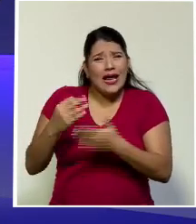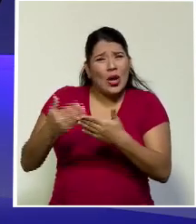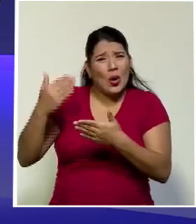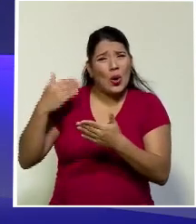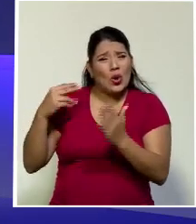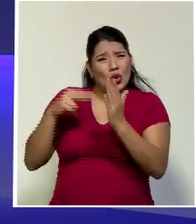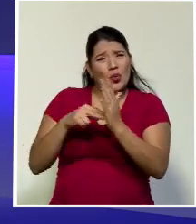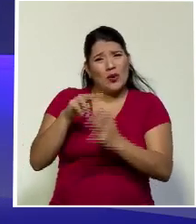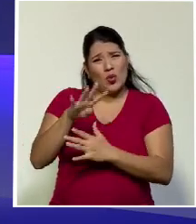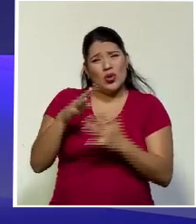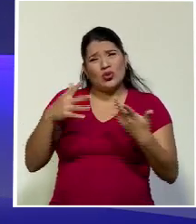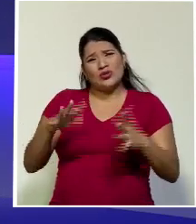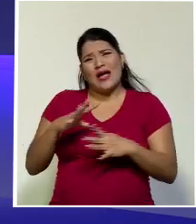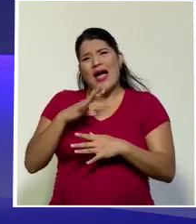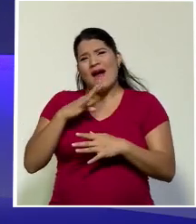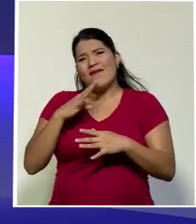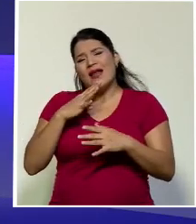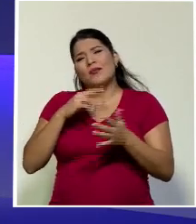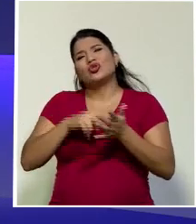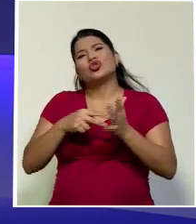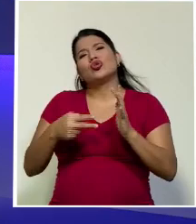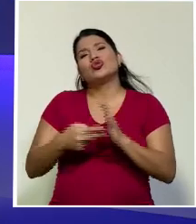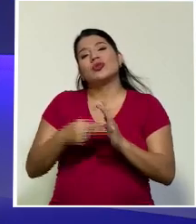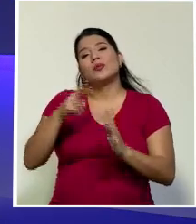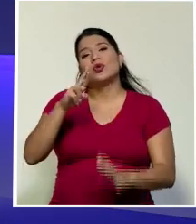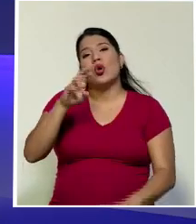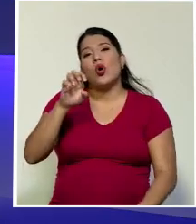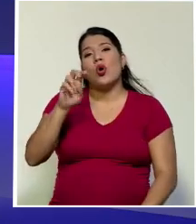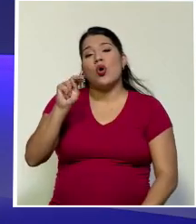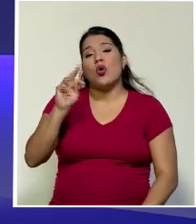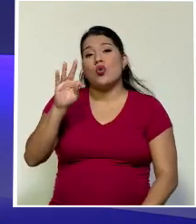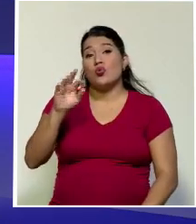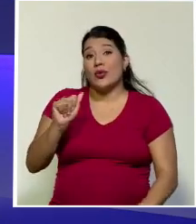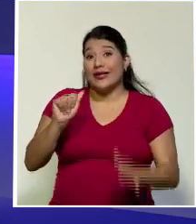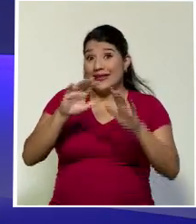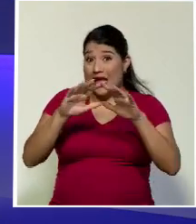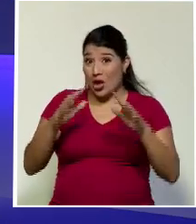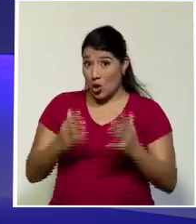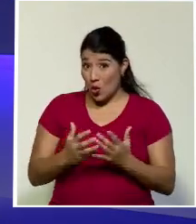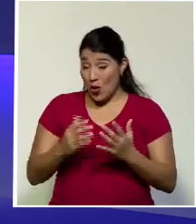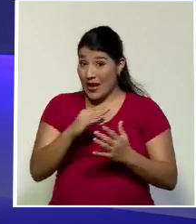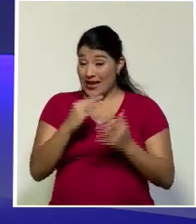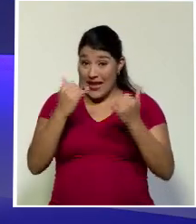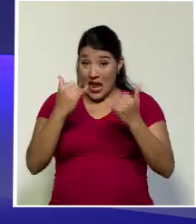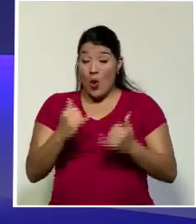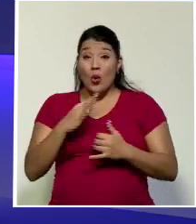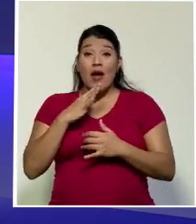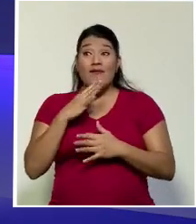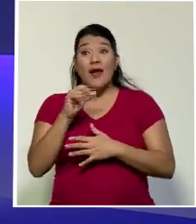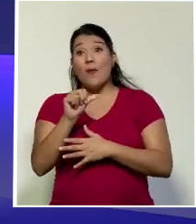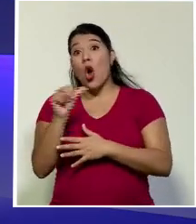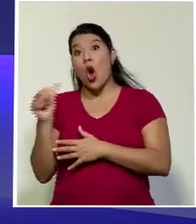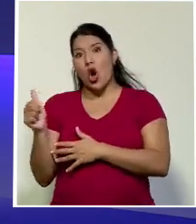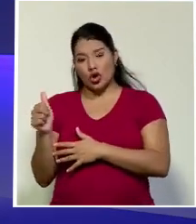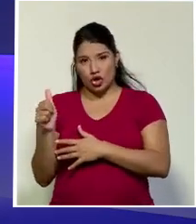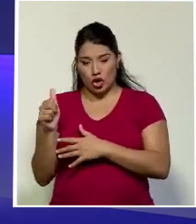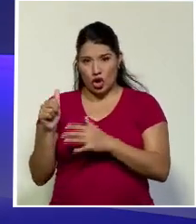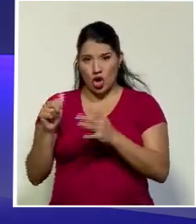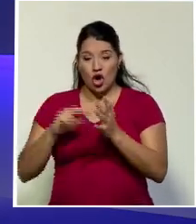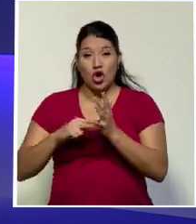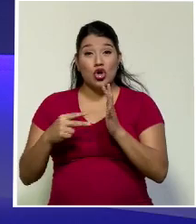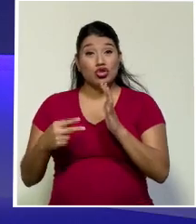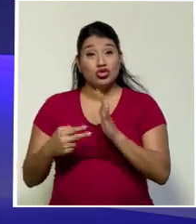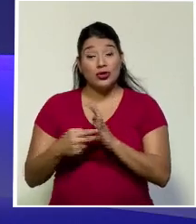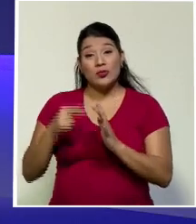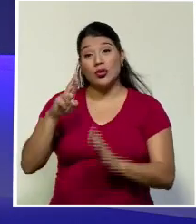ya hablábamos del concepto de renta global. Y hablábamos de renta global. Ahora estamos hablando de otro concepto que es renta global dual, que es